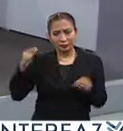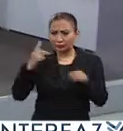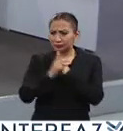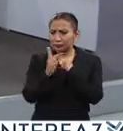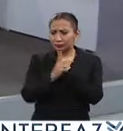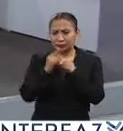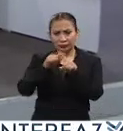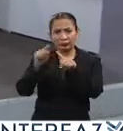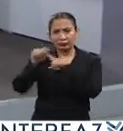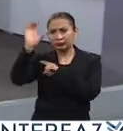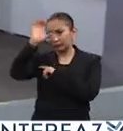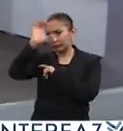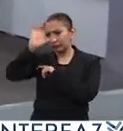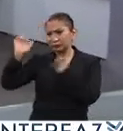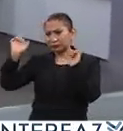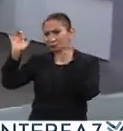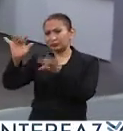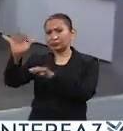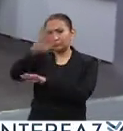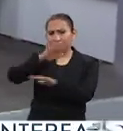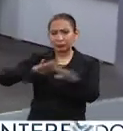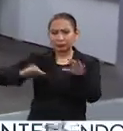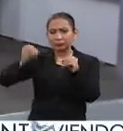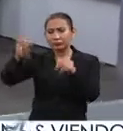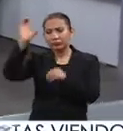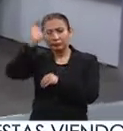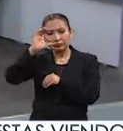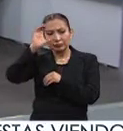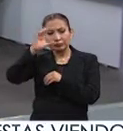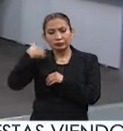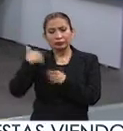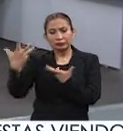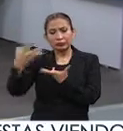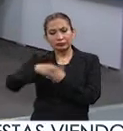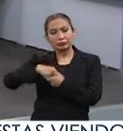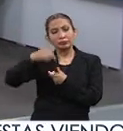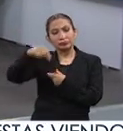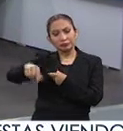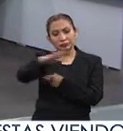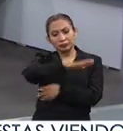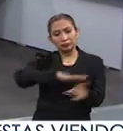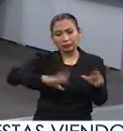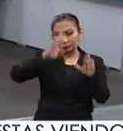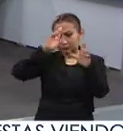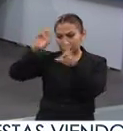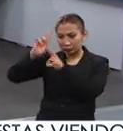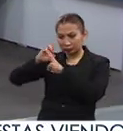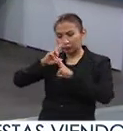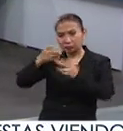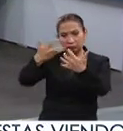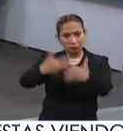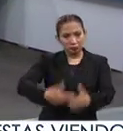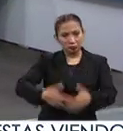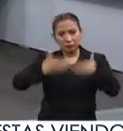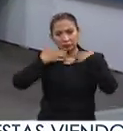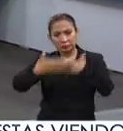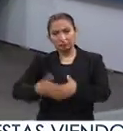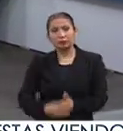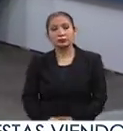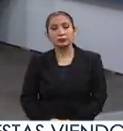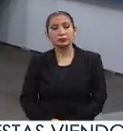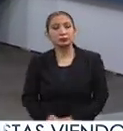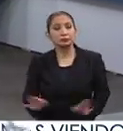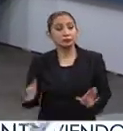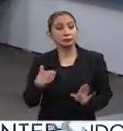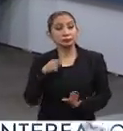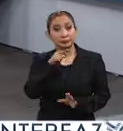país intercultural donde muchas culturas se integran en un ambiente de respeto, de armonía. Pues